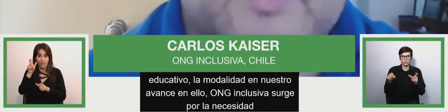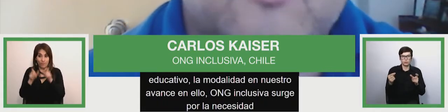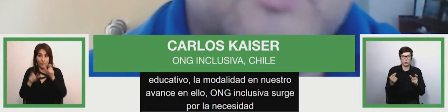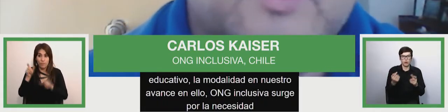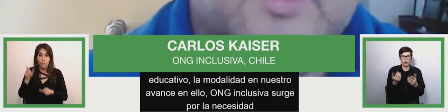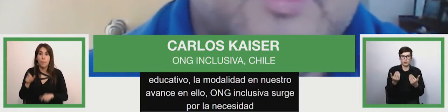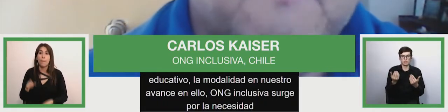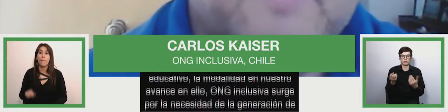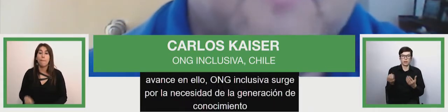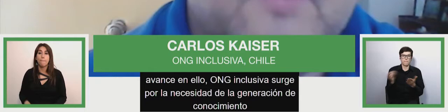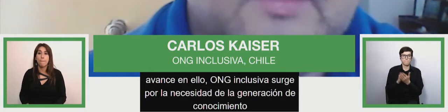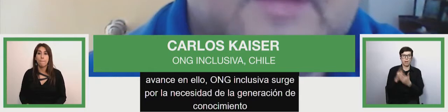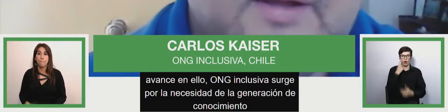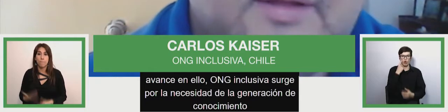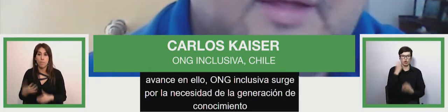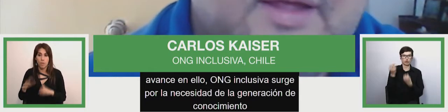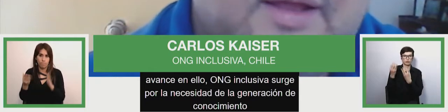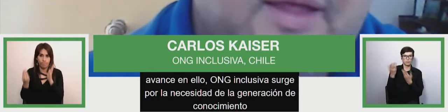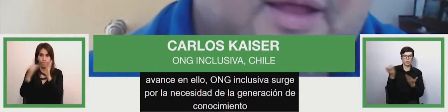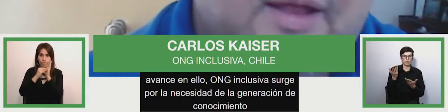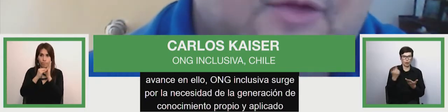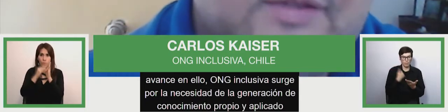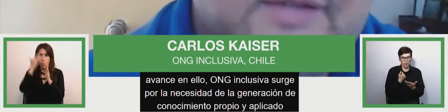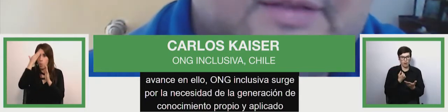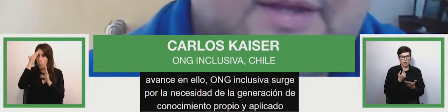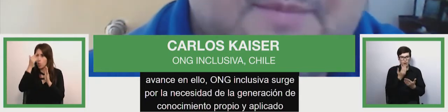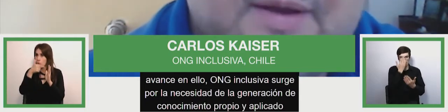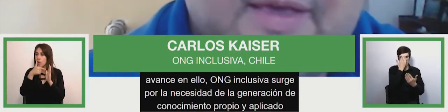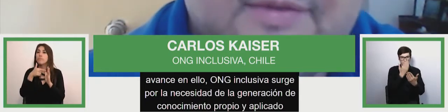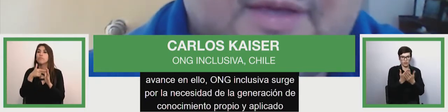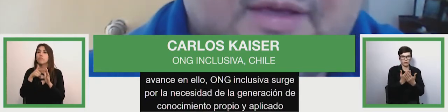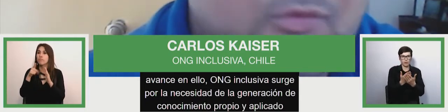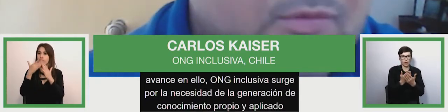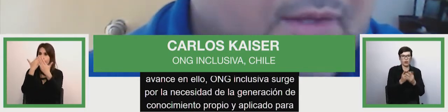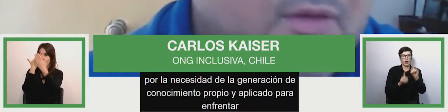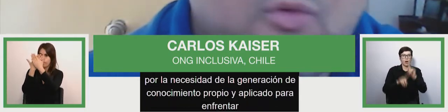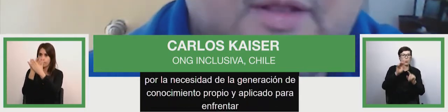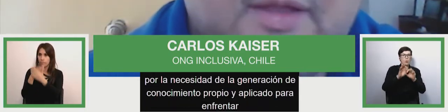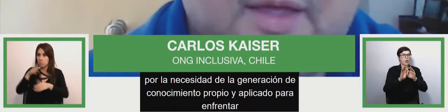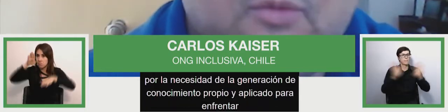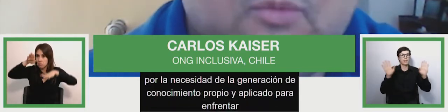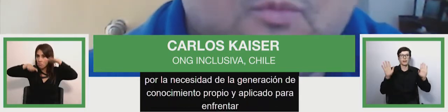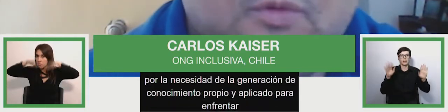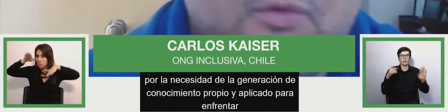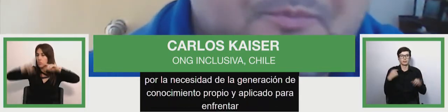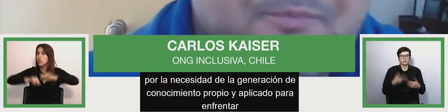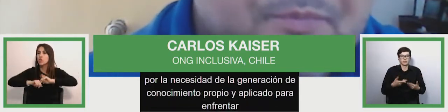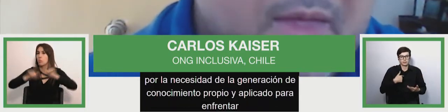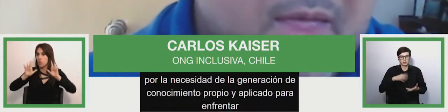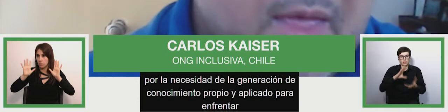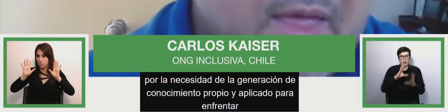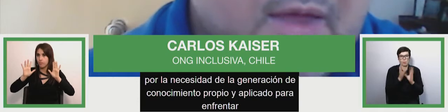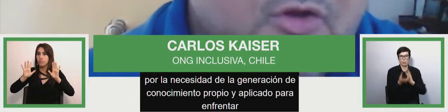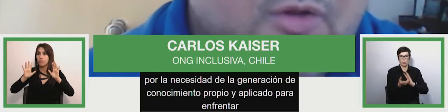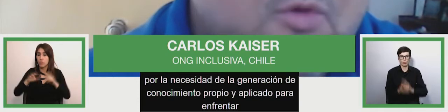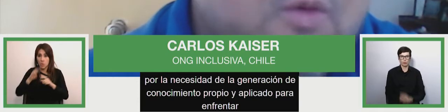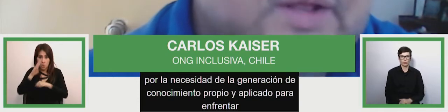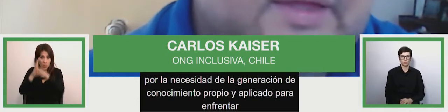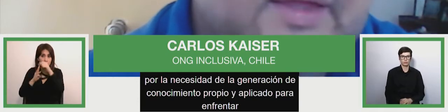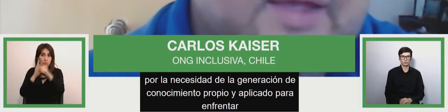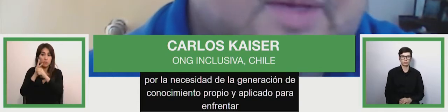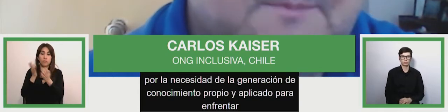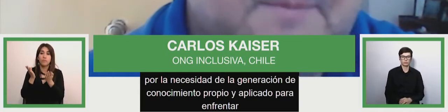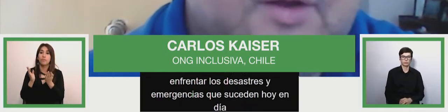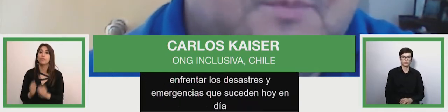aplicado para enfrentar los desastres y emergencias que suceden hoy en día en nuestro mundo nos dimos